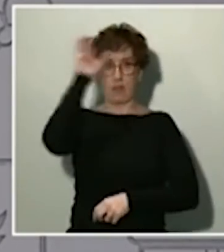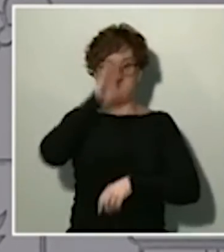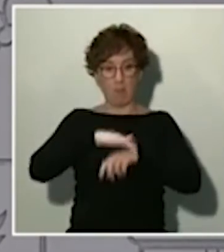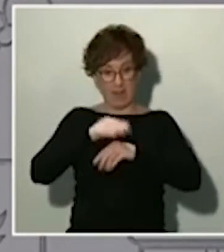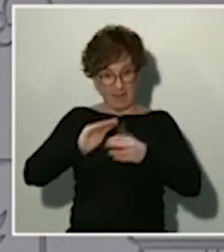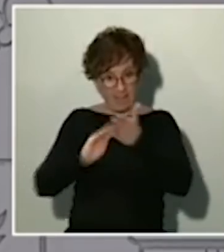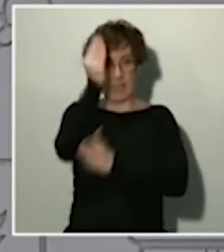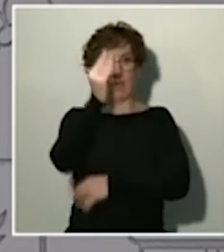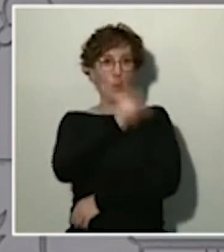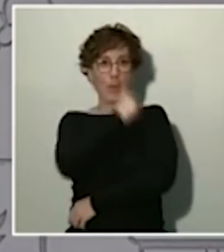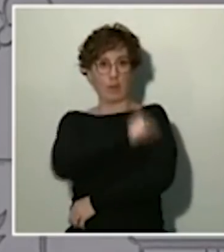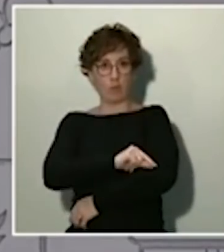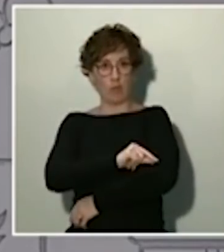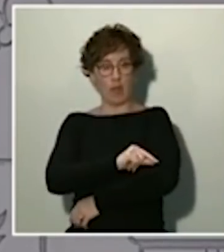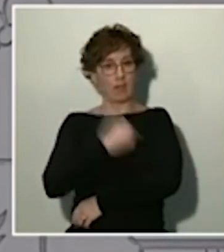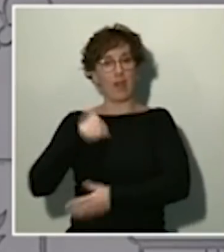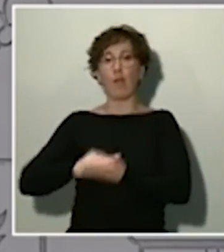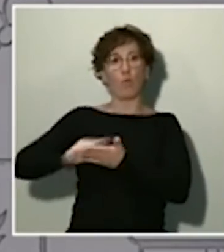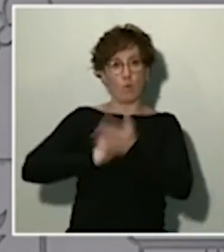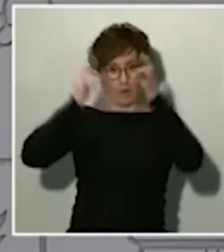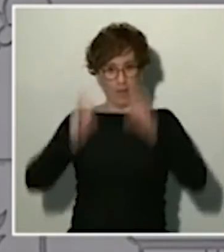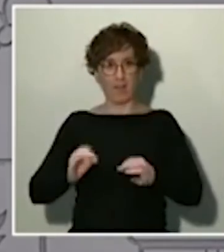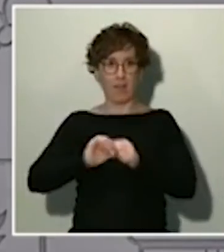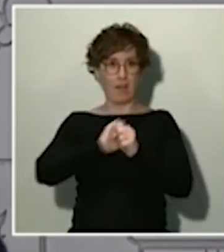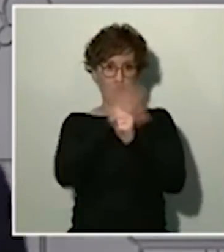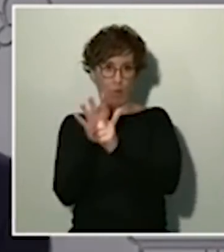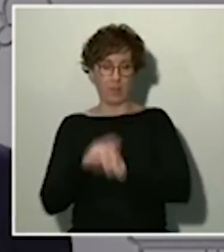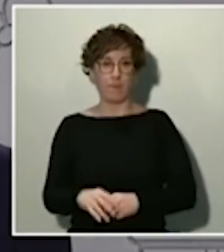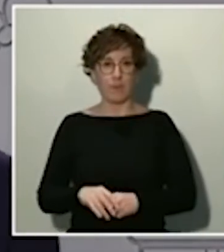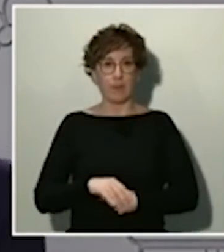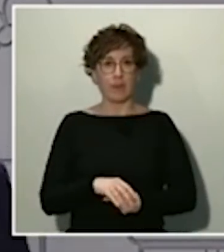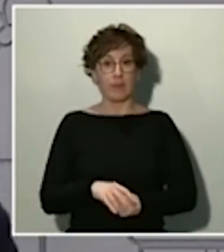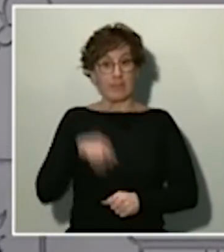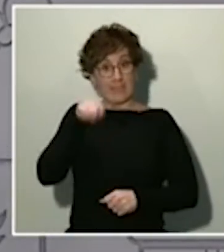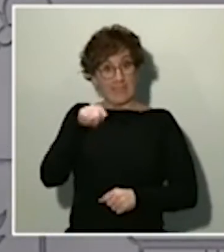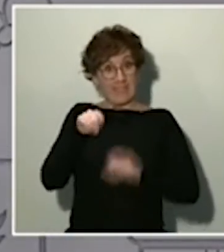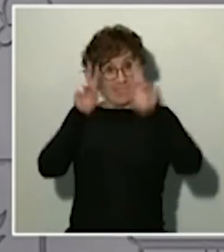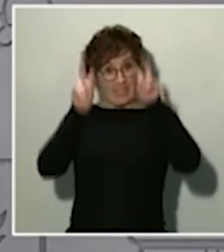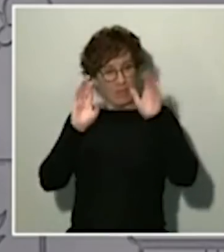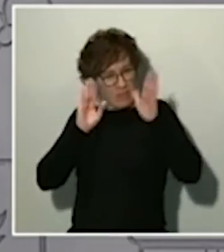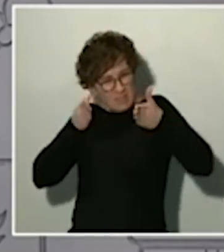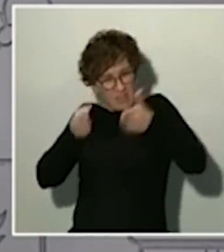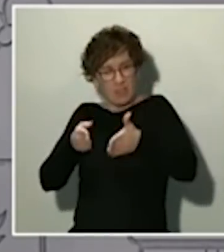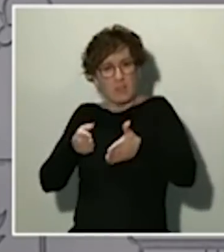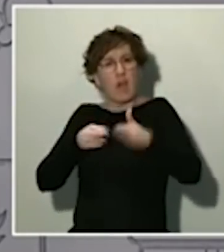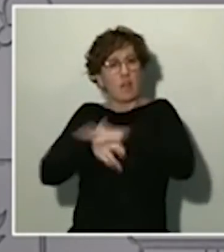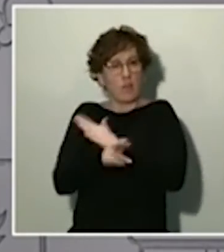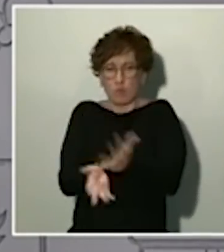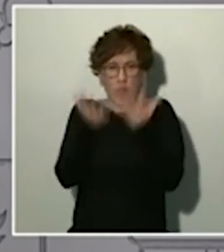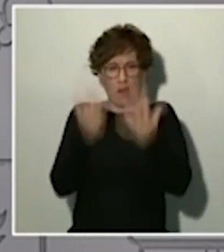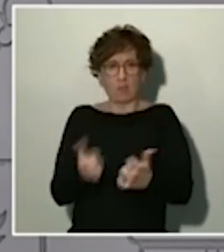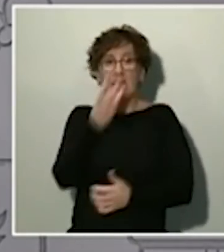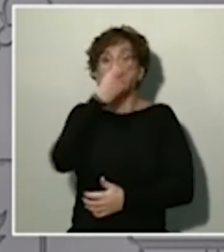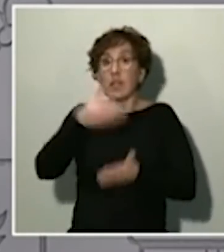y de una cura definitiva para el COVID-19. Vamos a dedicar en este sentido una importante cantidad de recursos, 30 millones de euros a esta